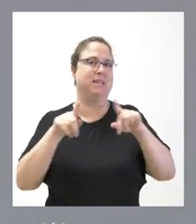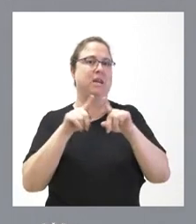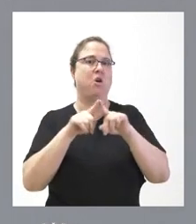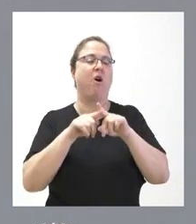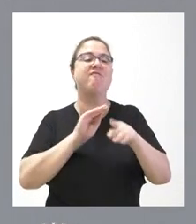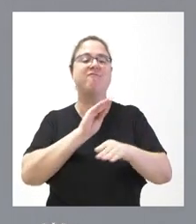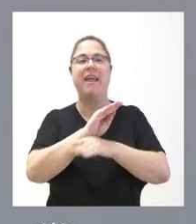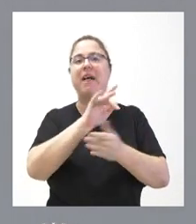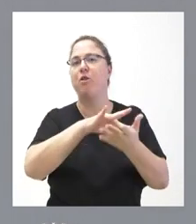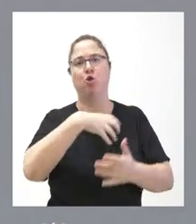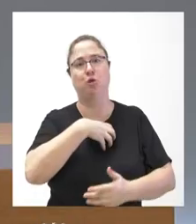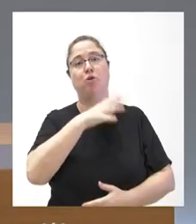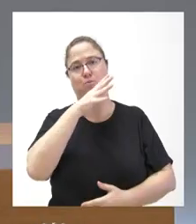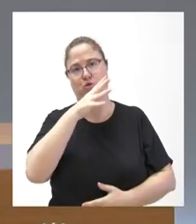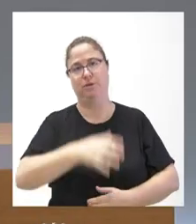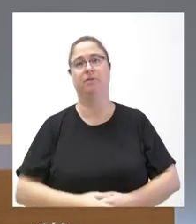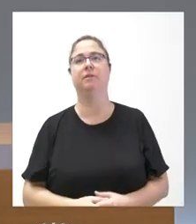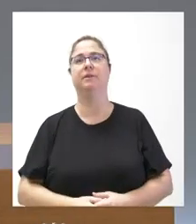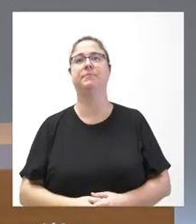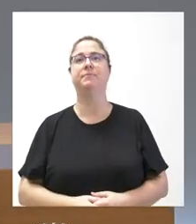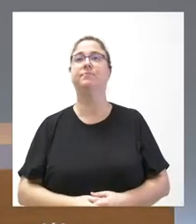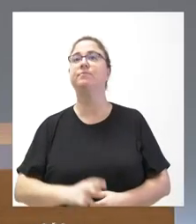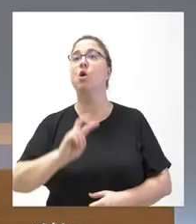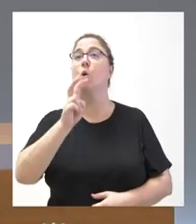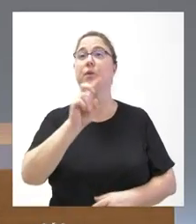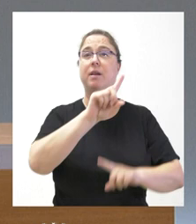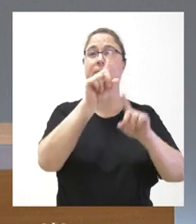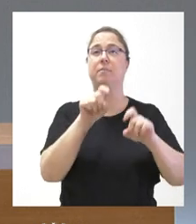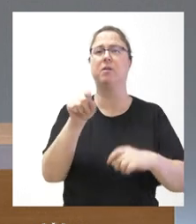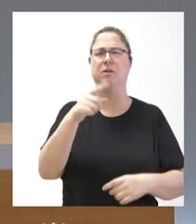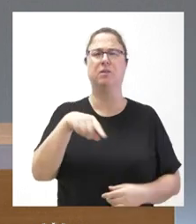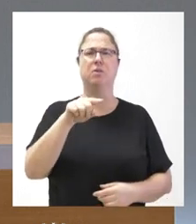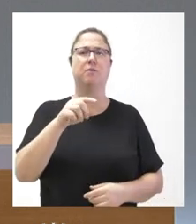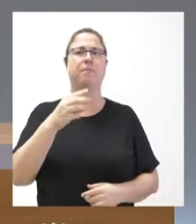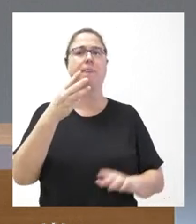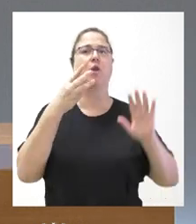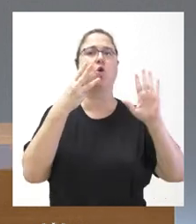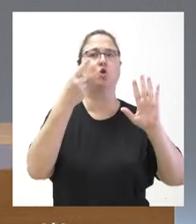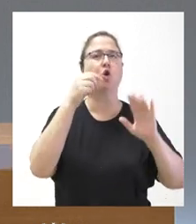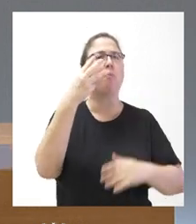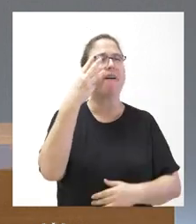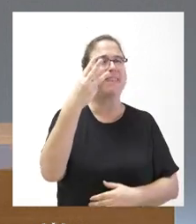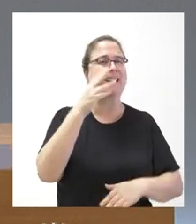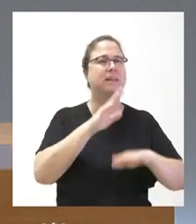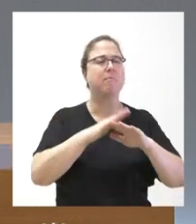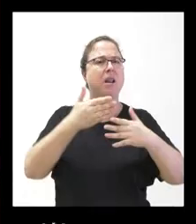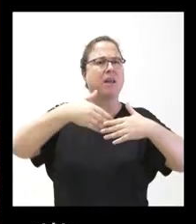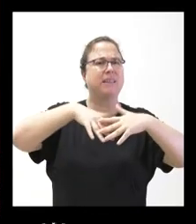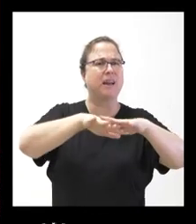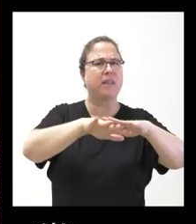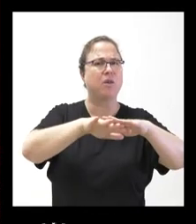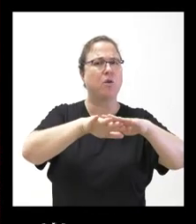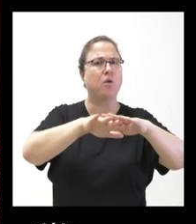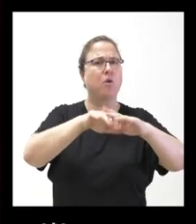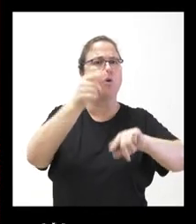financiadas con endeudamiento. Y una pequeña matización. ¿Los 8 millones 8,3 que estaban presupuestados este año para la integración en los presupuestos de la